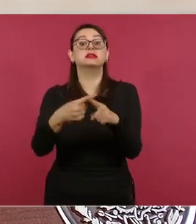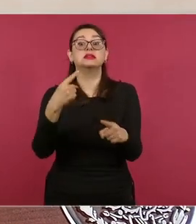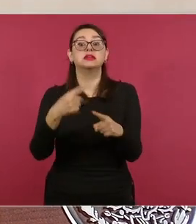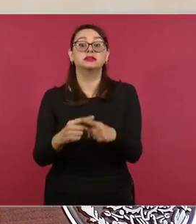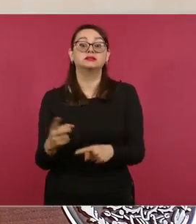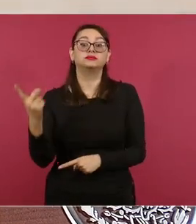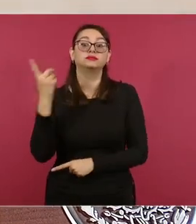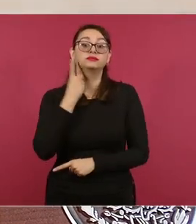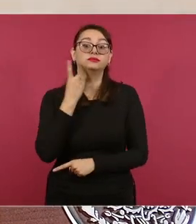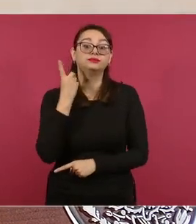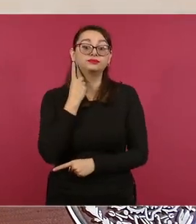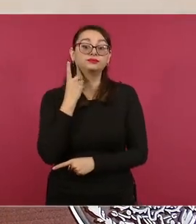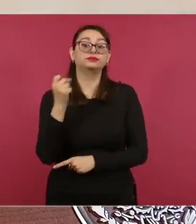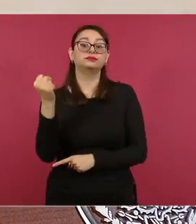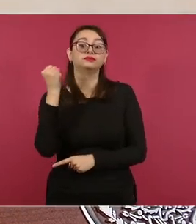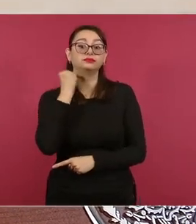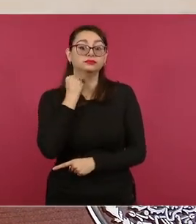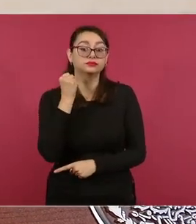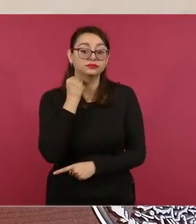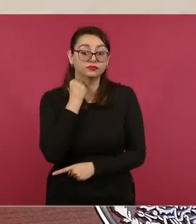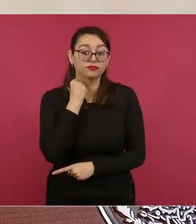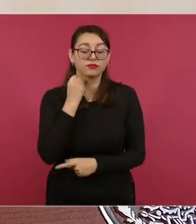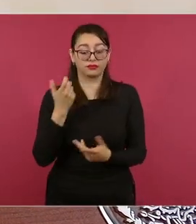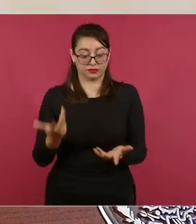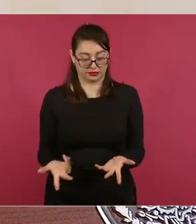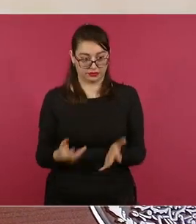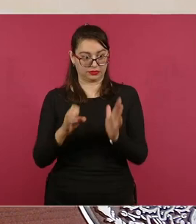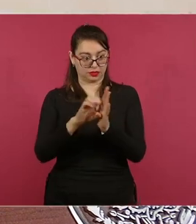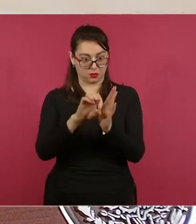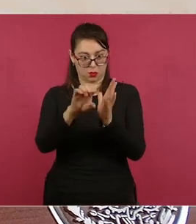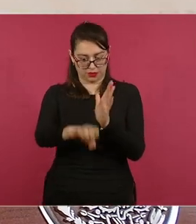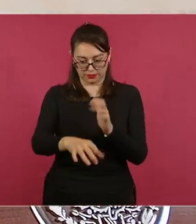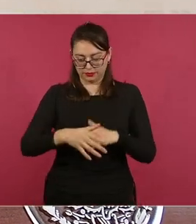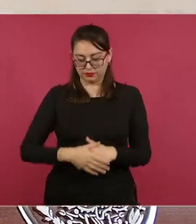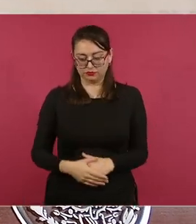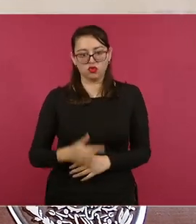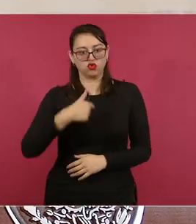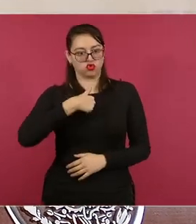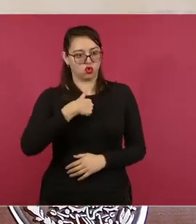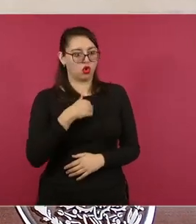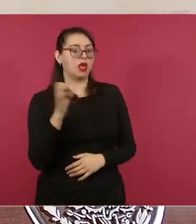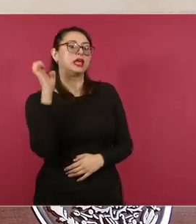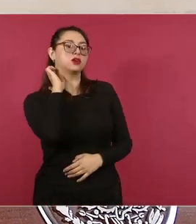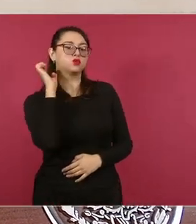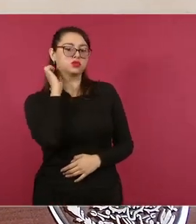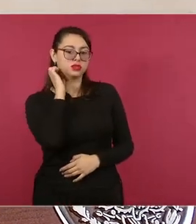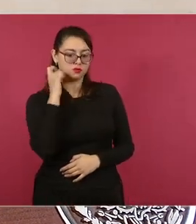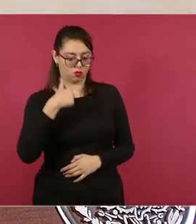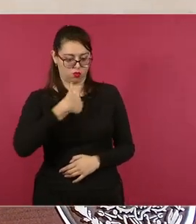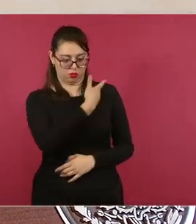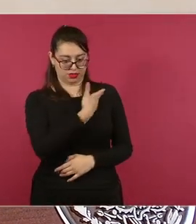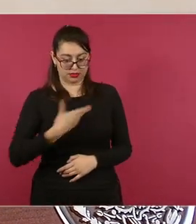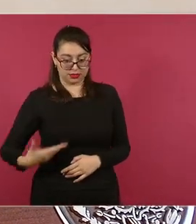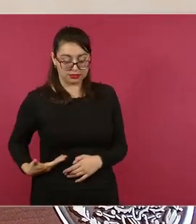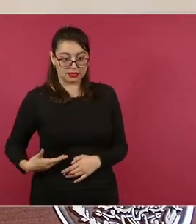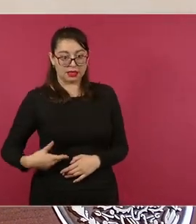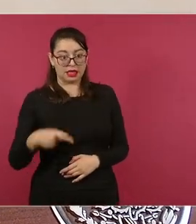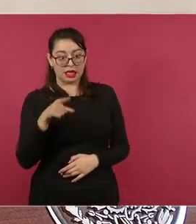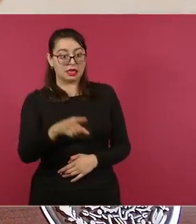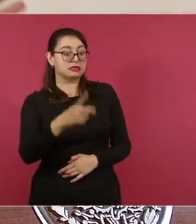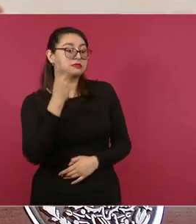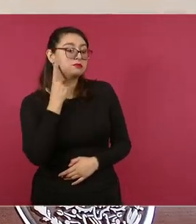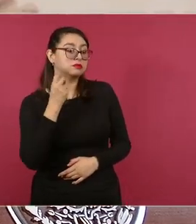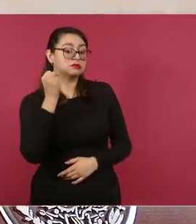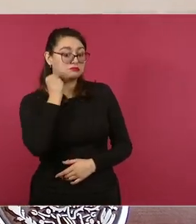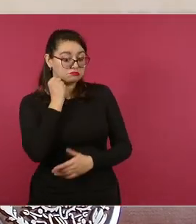ni en juzgar a nadie, porque eso tiene que ver con el Poder Judicial. El Ejecutivo